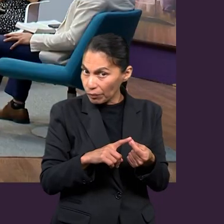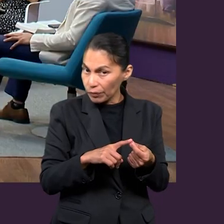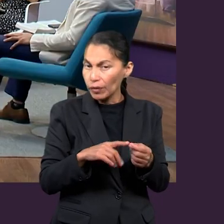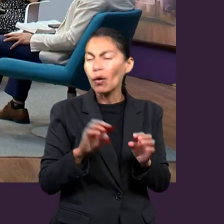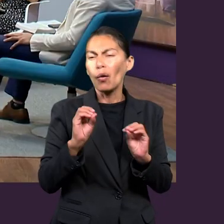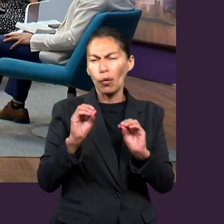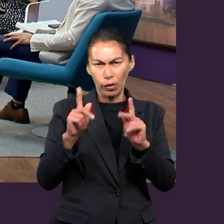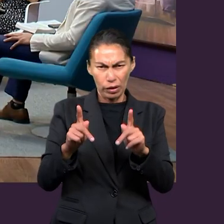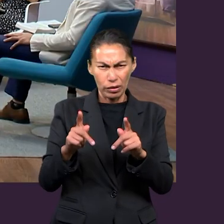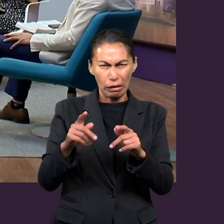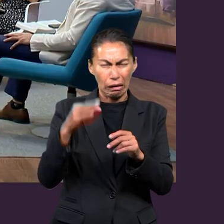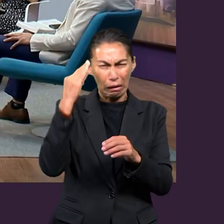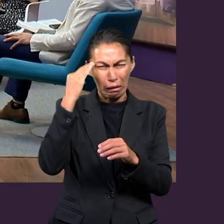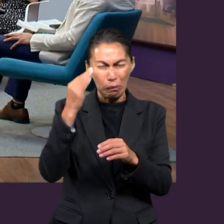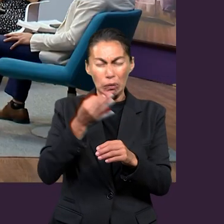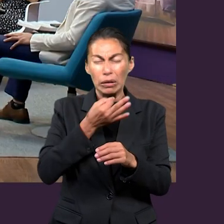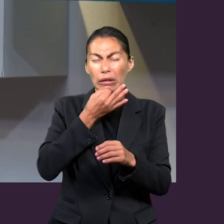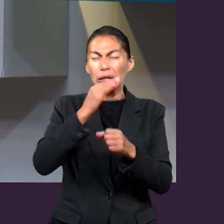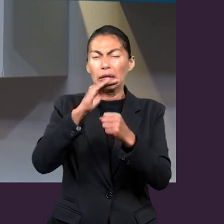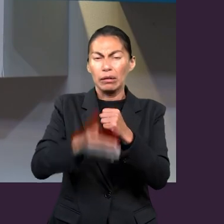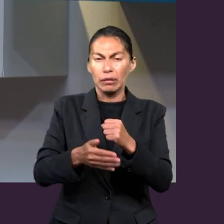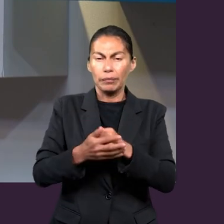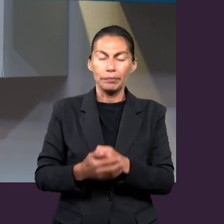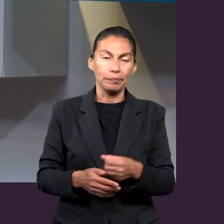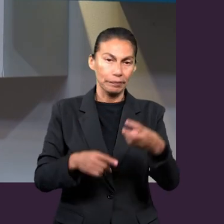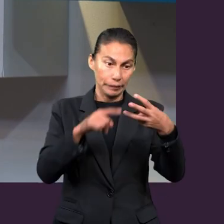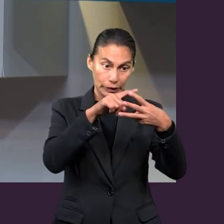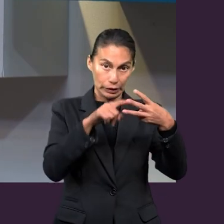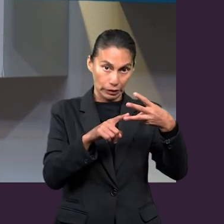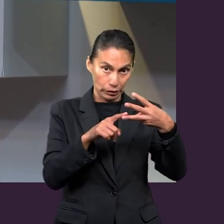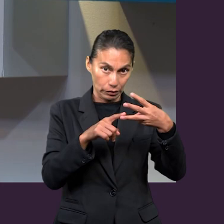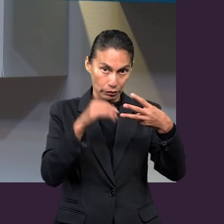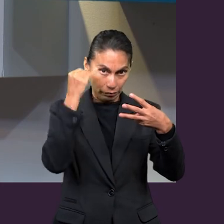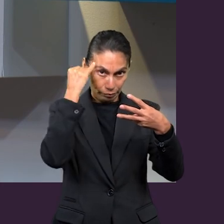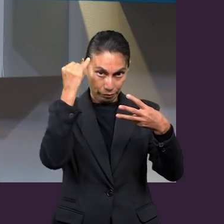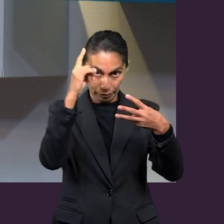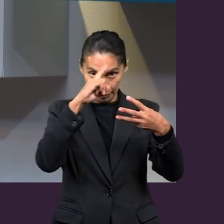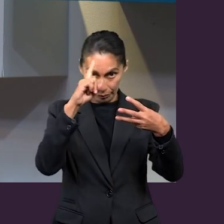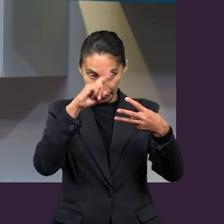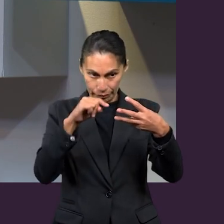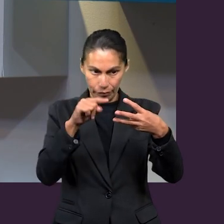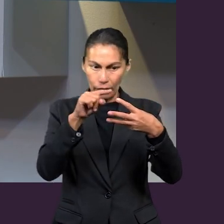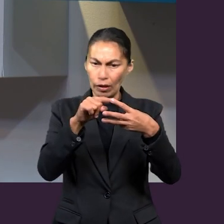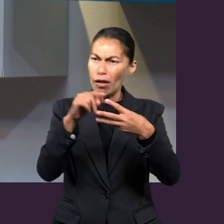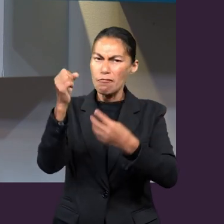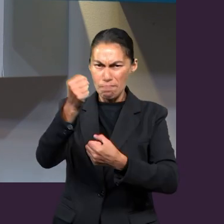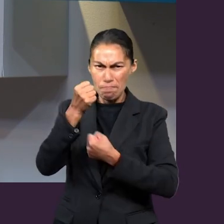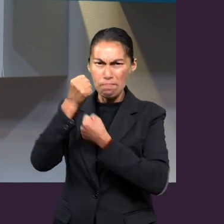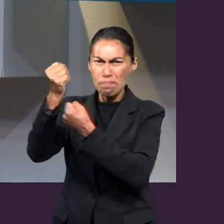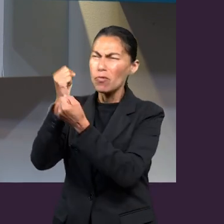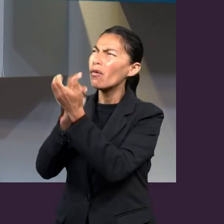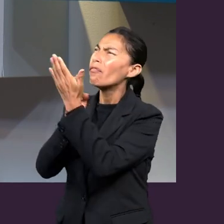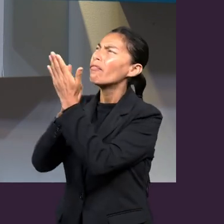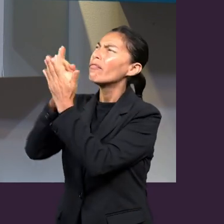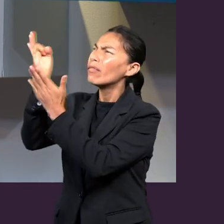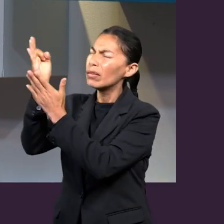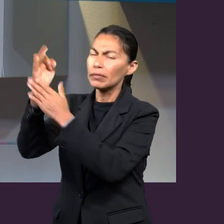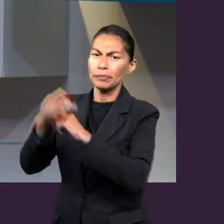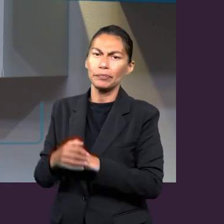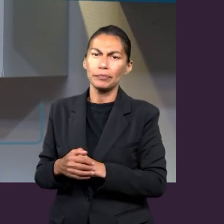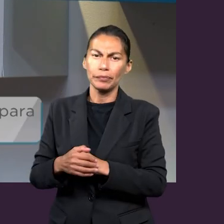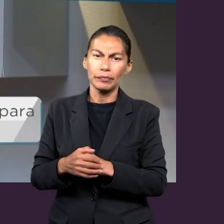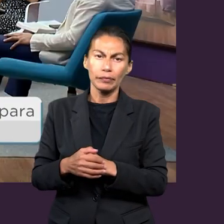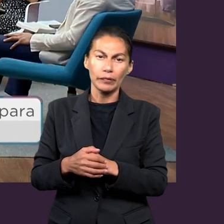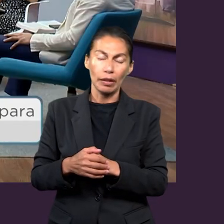Muy bien. Nuestro tiempo prácticamente acabó. Me gustaría dejar tres ideas. Primero debemos mantenernos firmes ante la